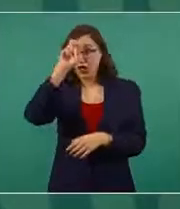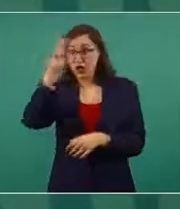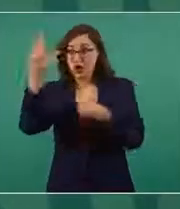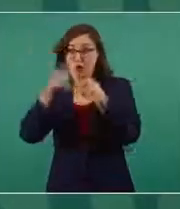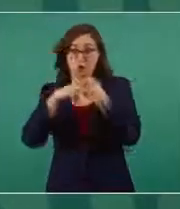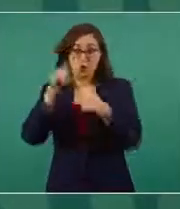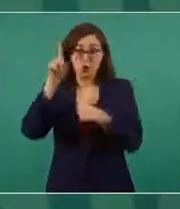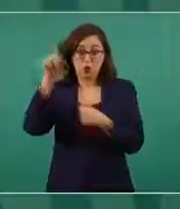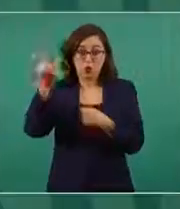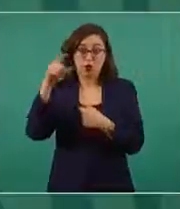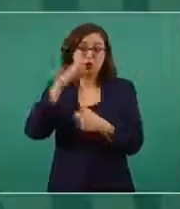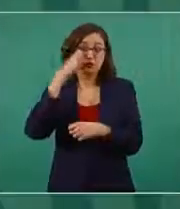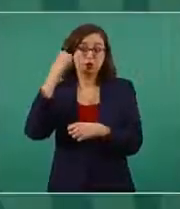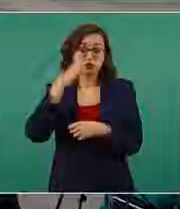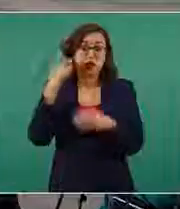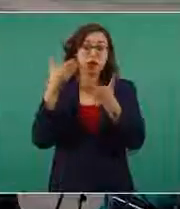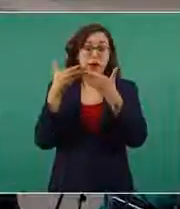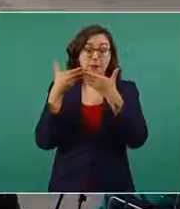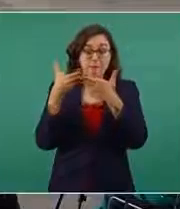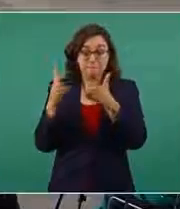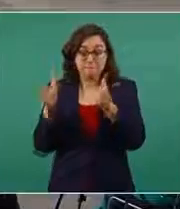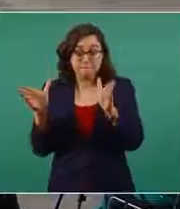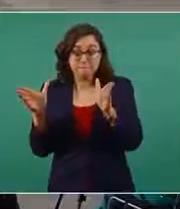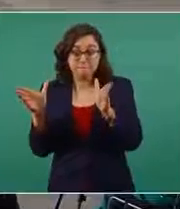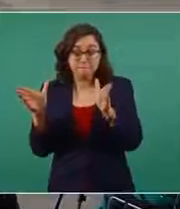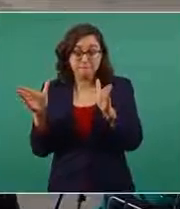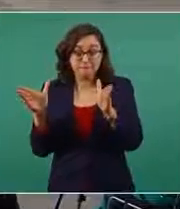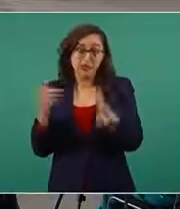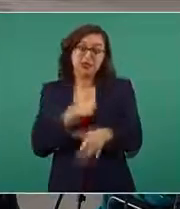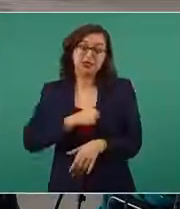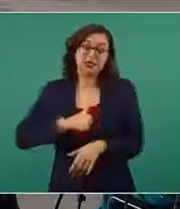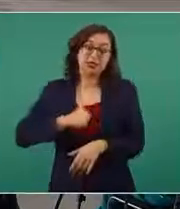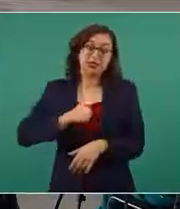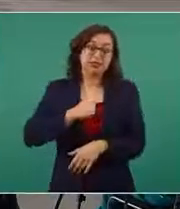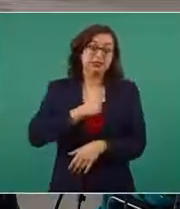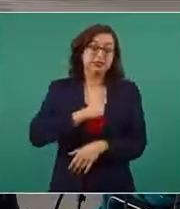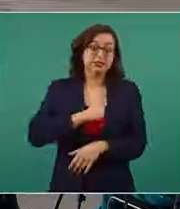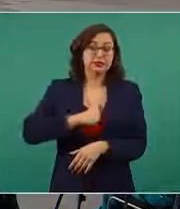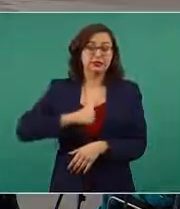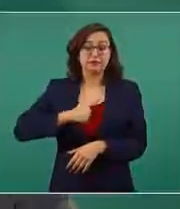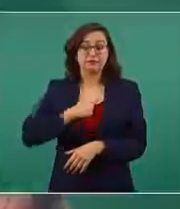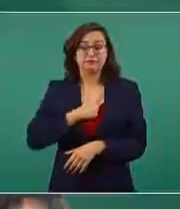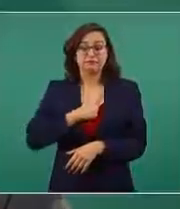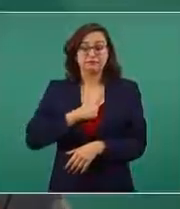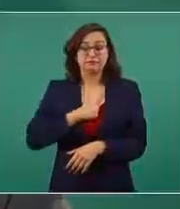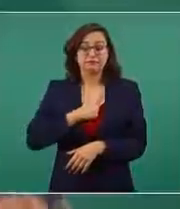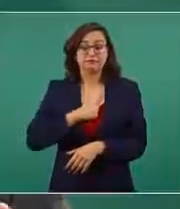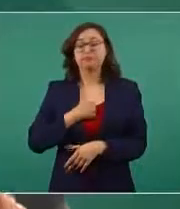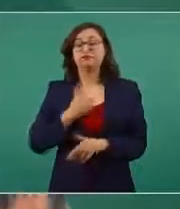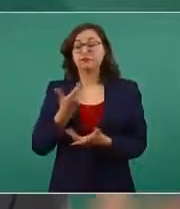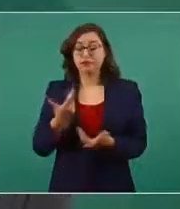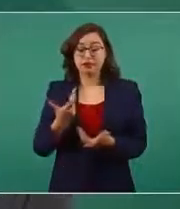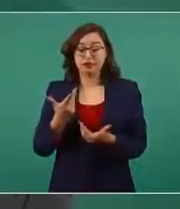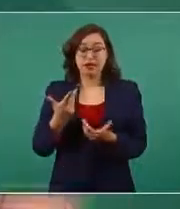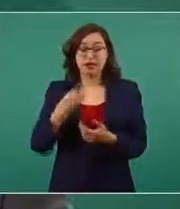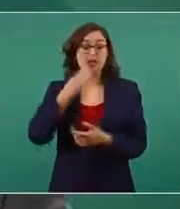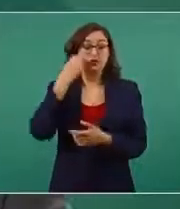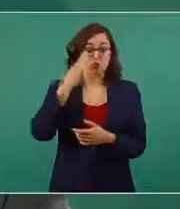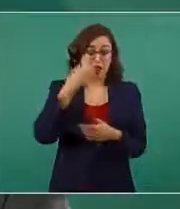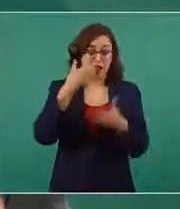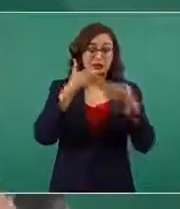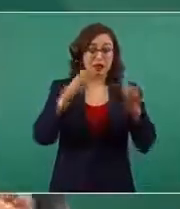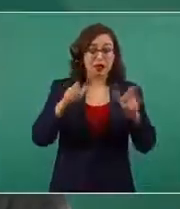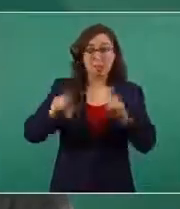abrieron escuelas y desafortunadamente tuvieron otros factores, además, que